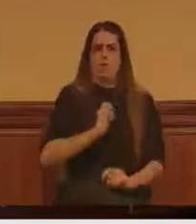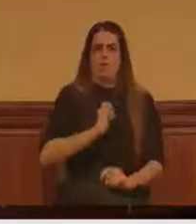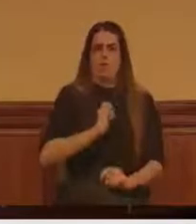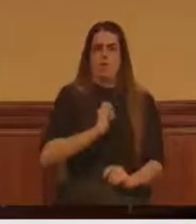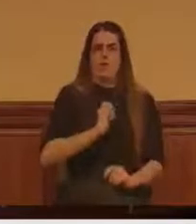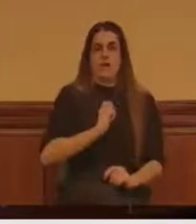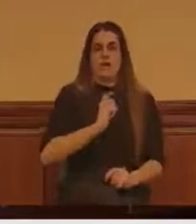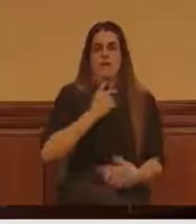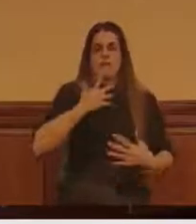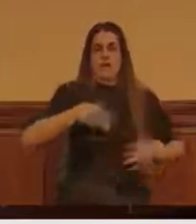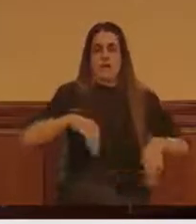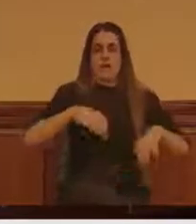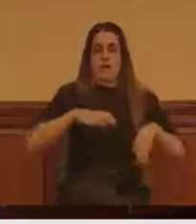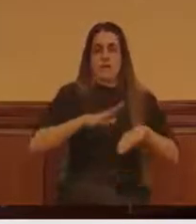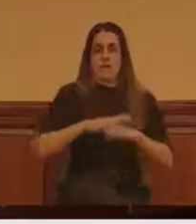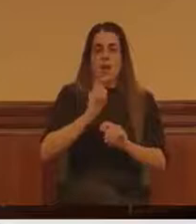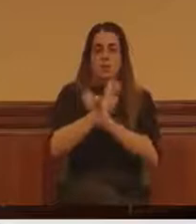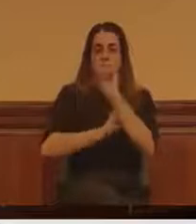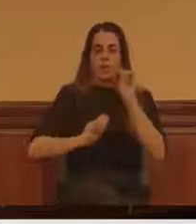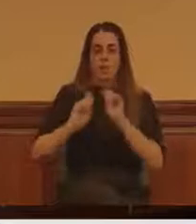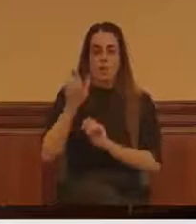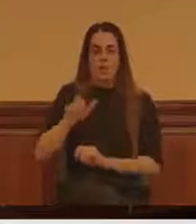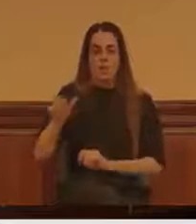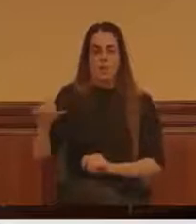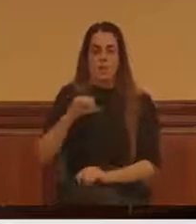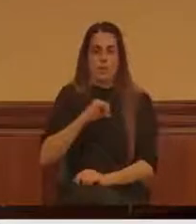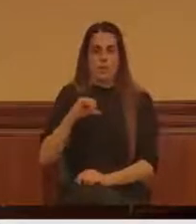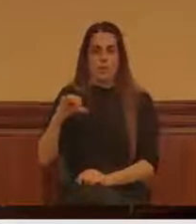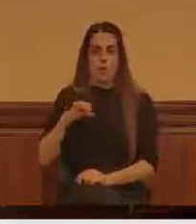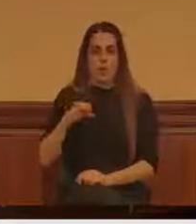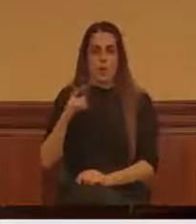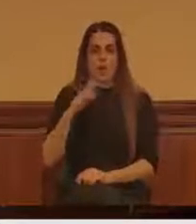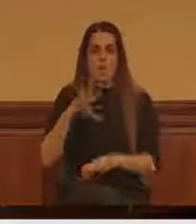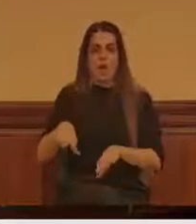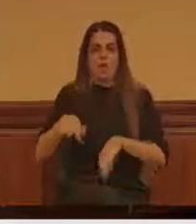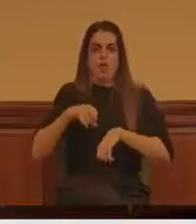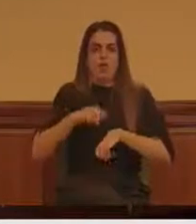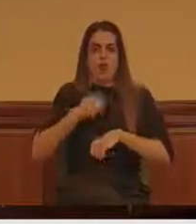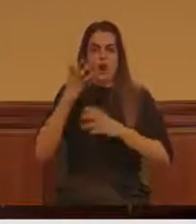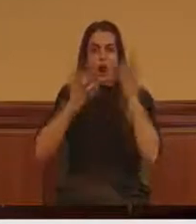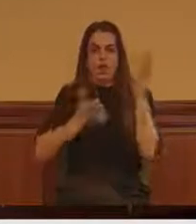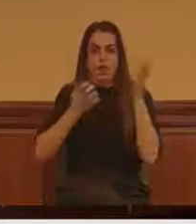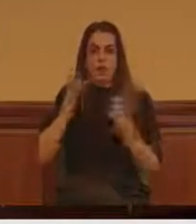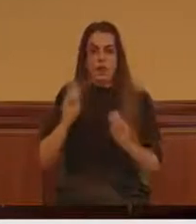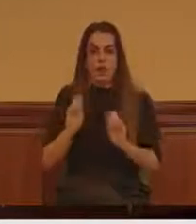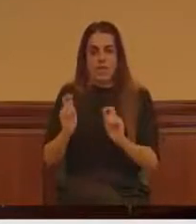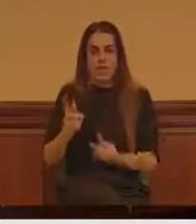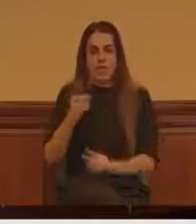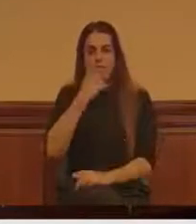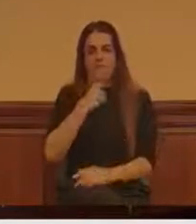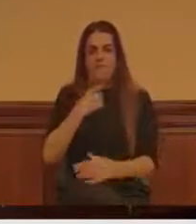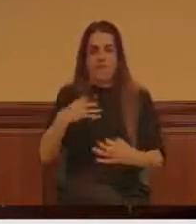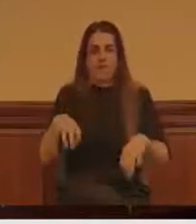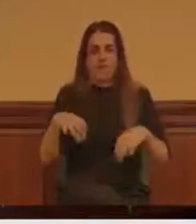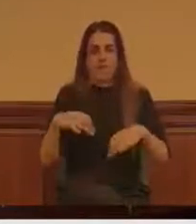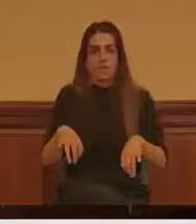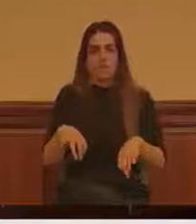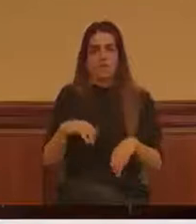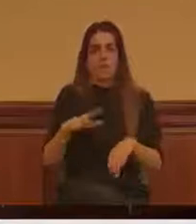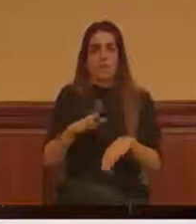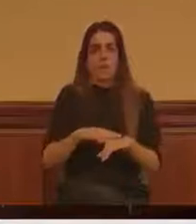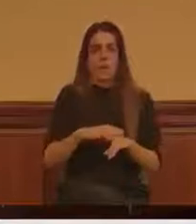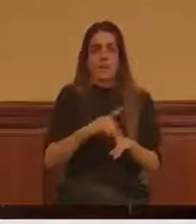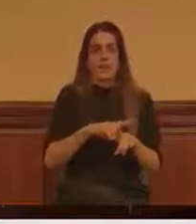las asociaciones como a particulares la adopción de los animales para, como les he dicho antes, que pasaran el menor